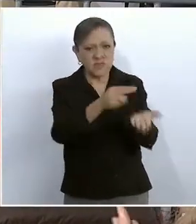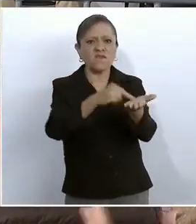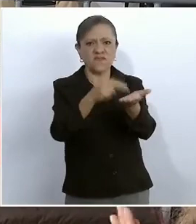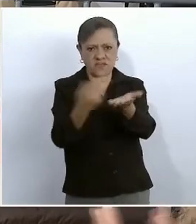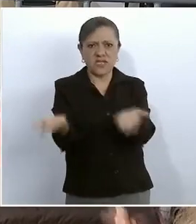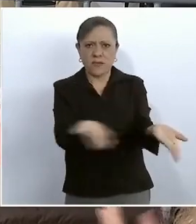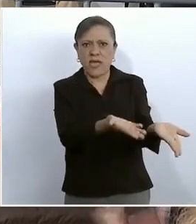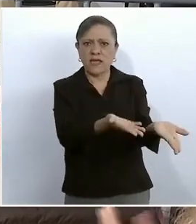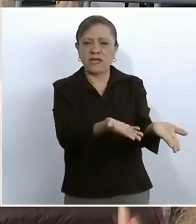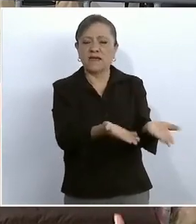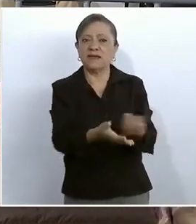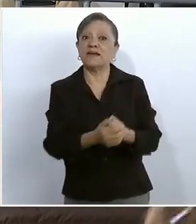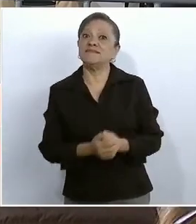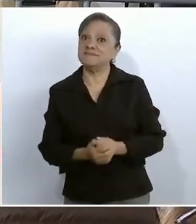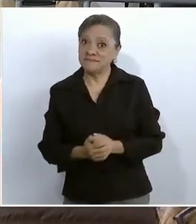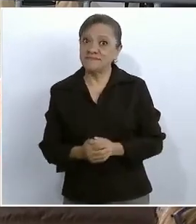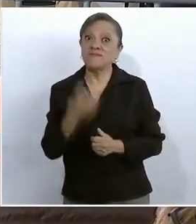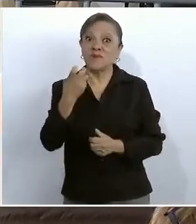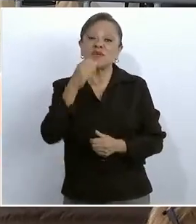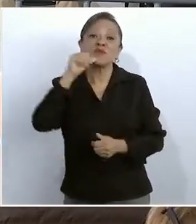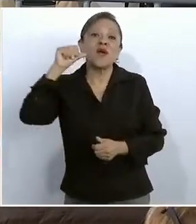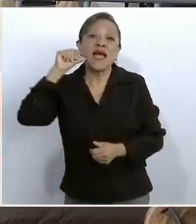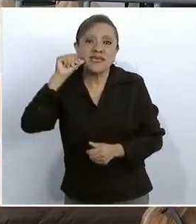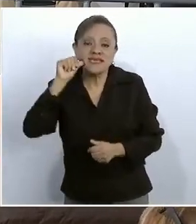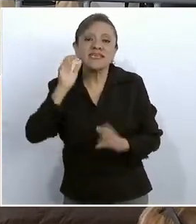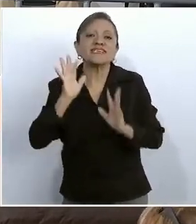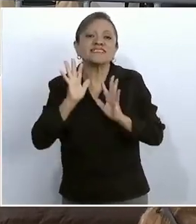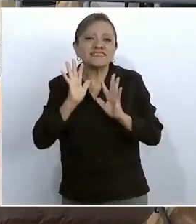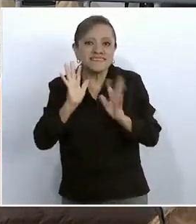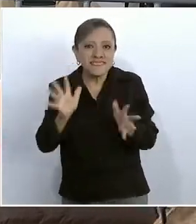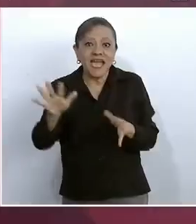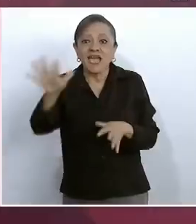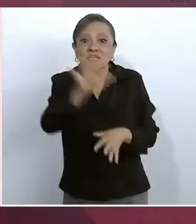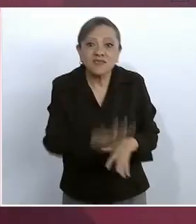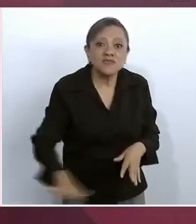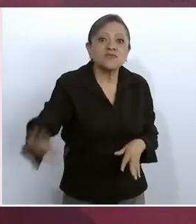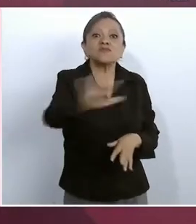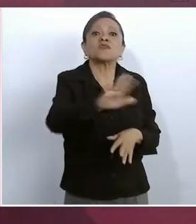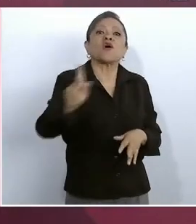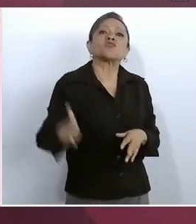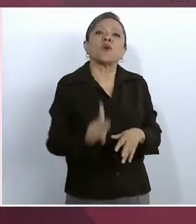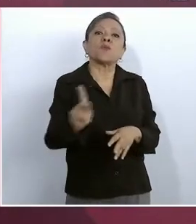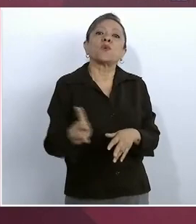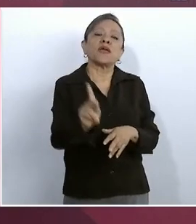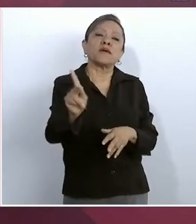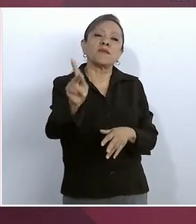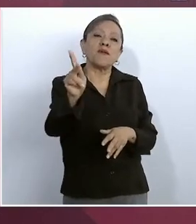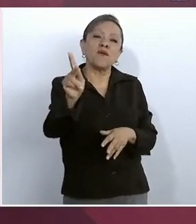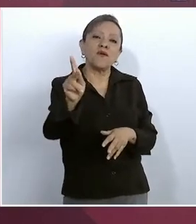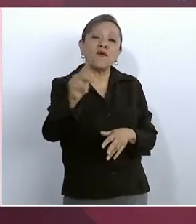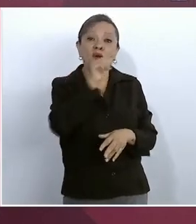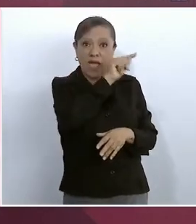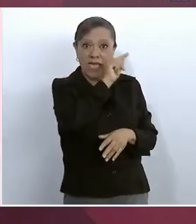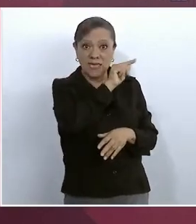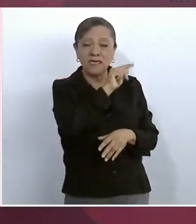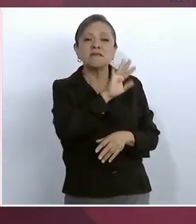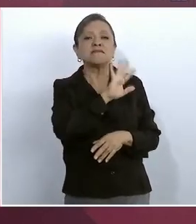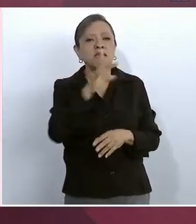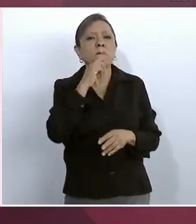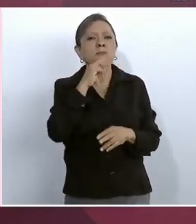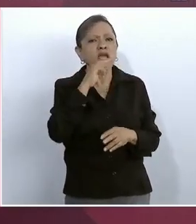se mejoró todo el pueblo, se mejoró el pueblo